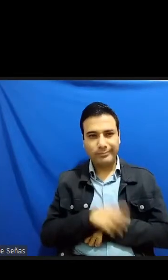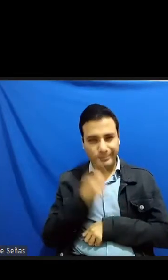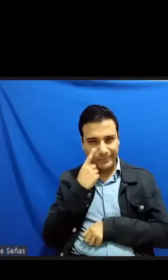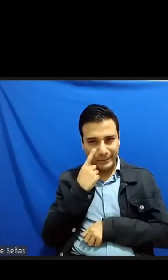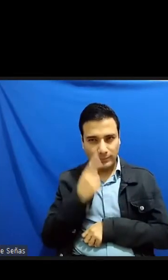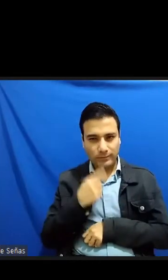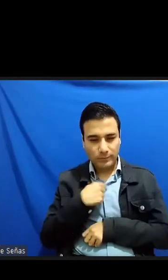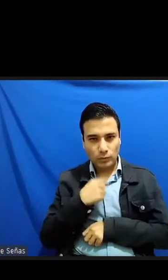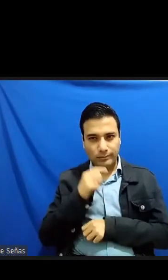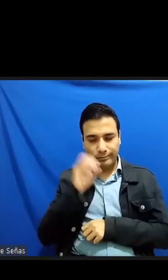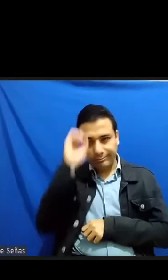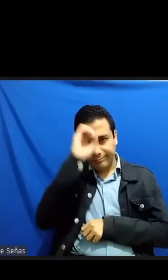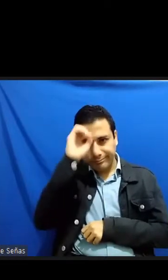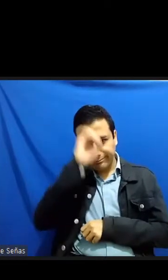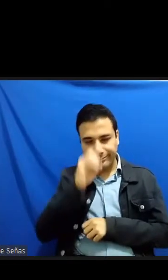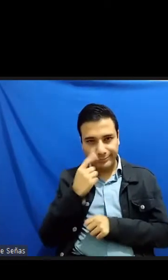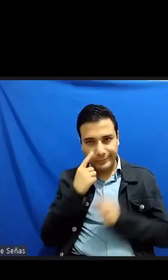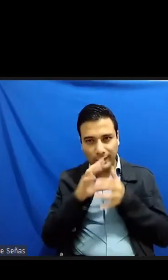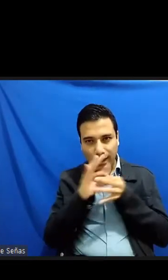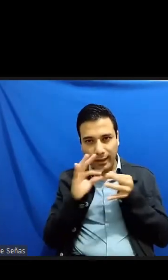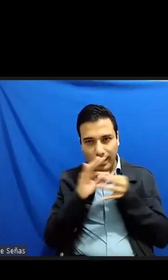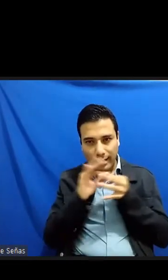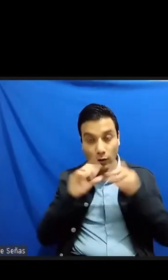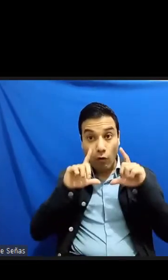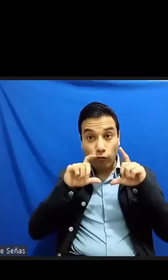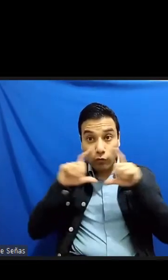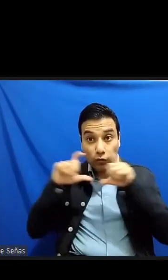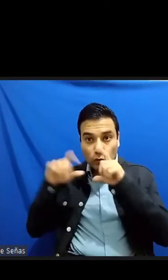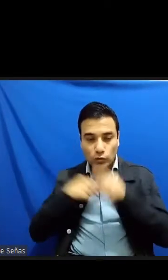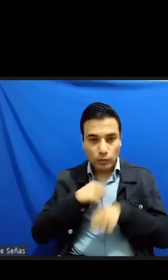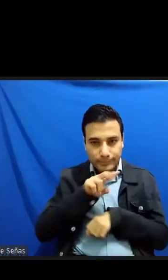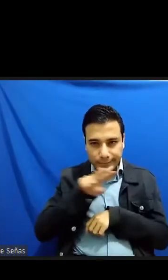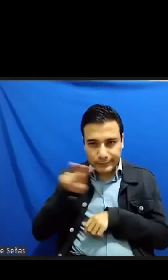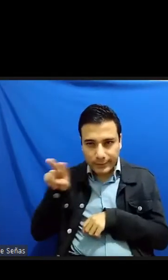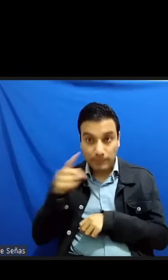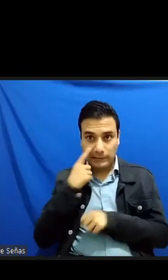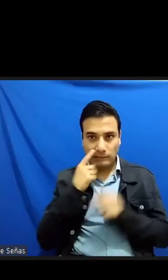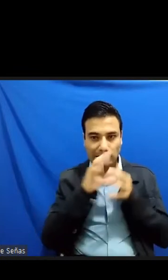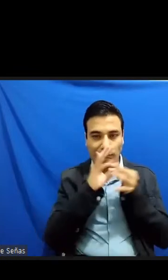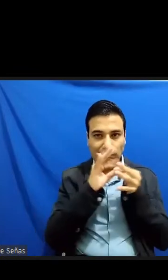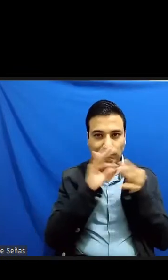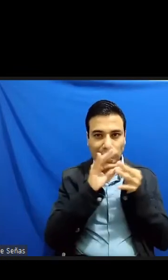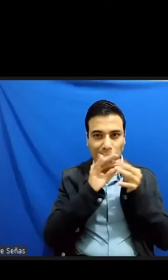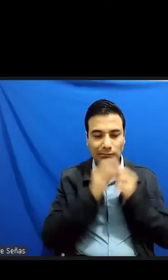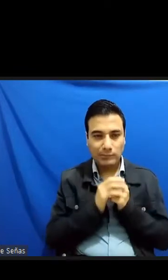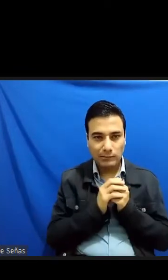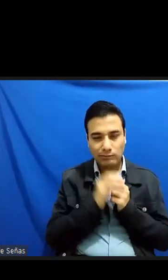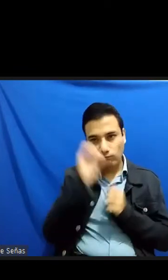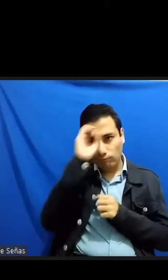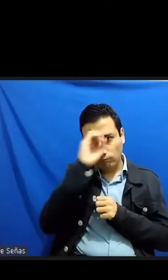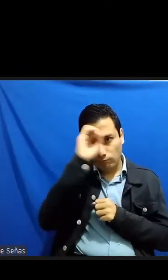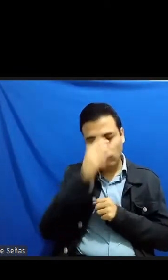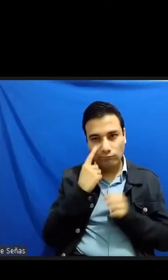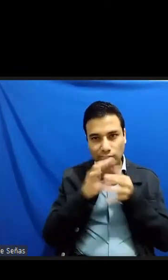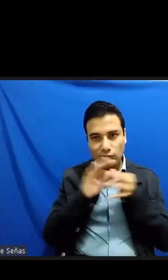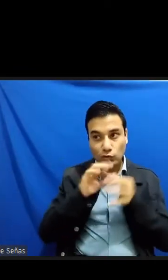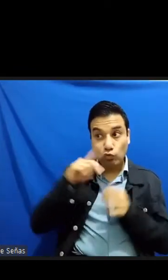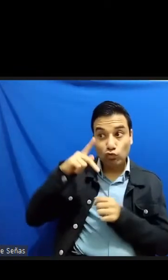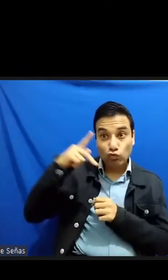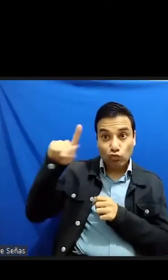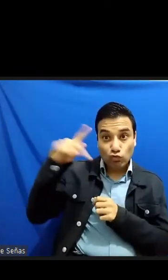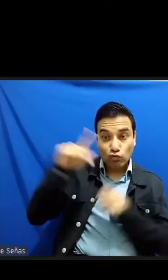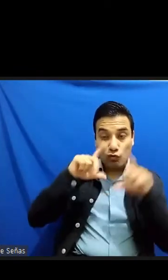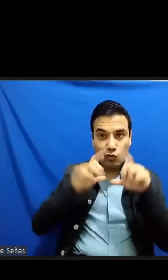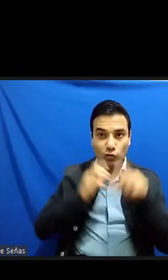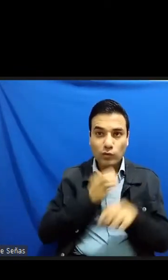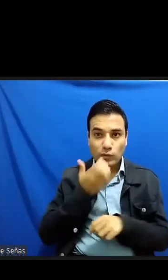a partir de la inspección de las fotos que solía llevar a cabo de las imágenes de Tanizaki especialmente y